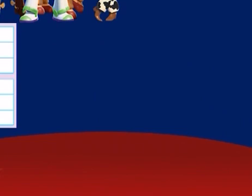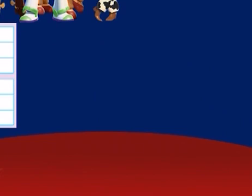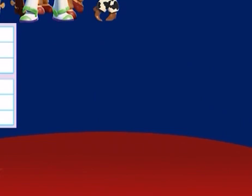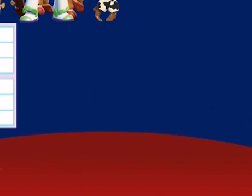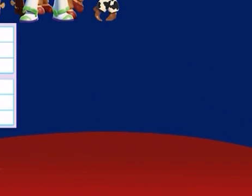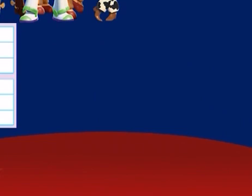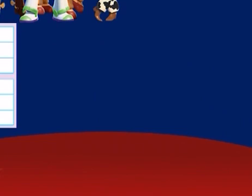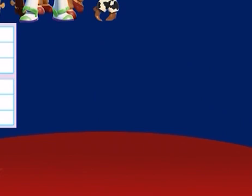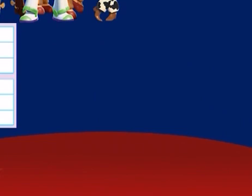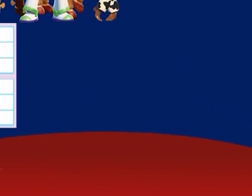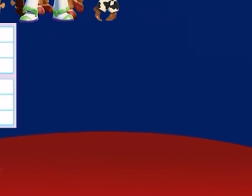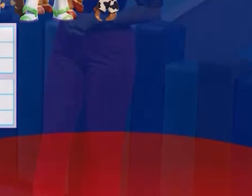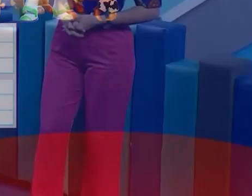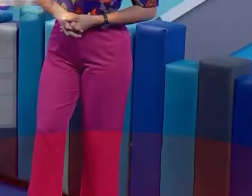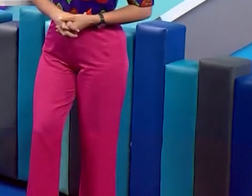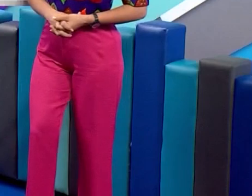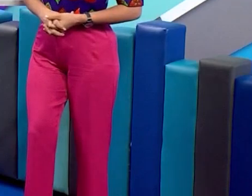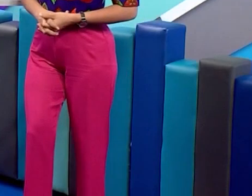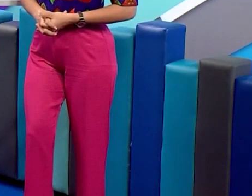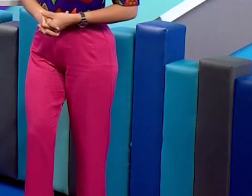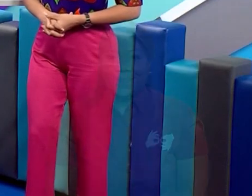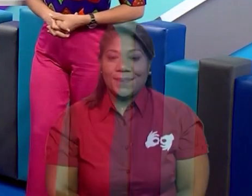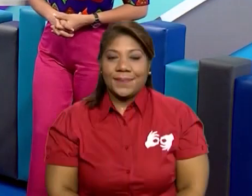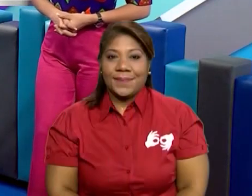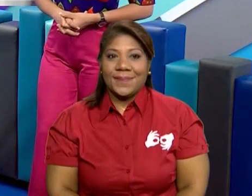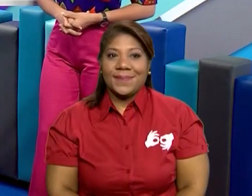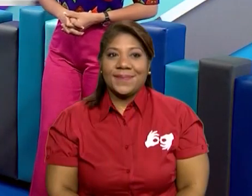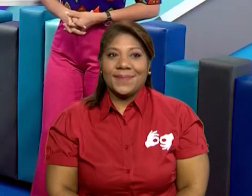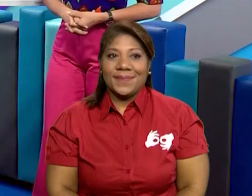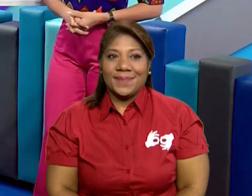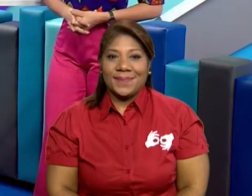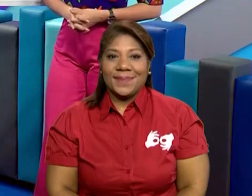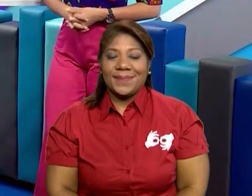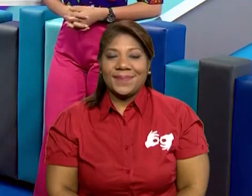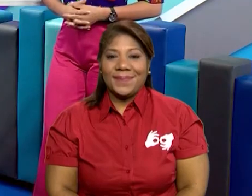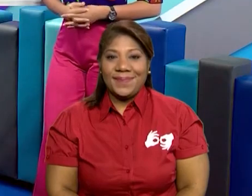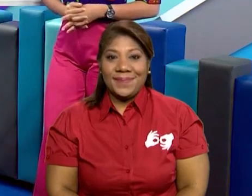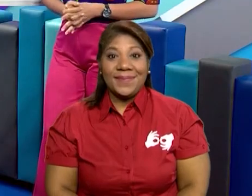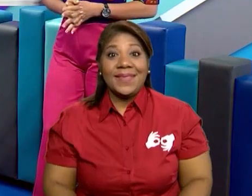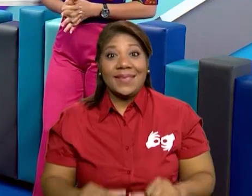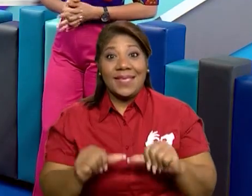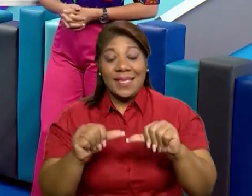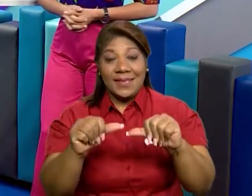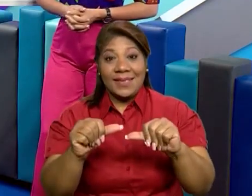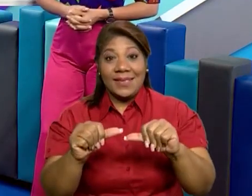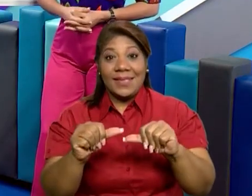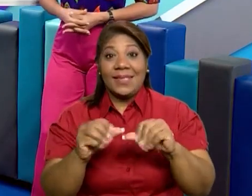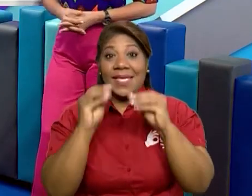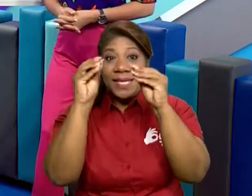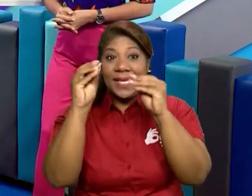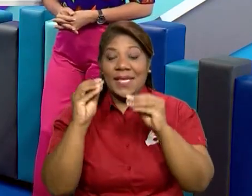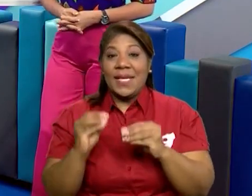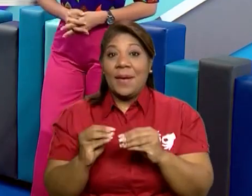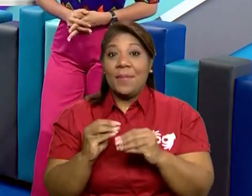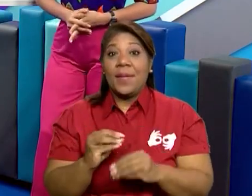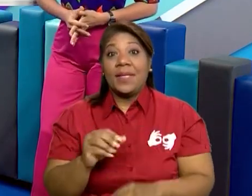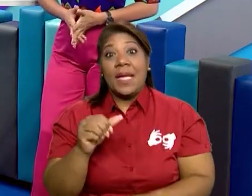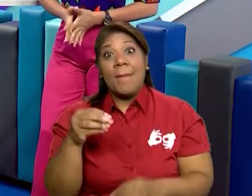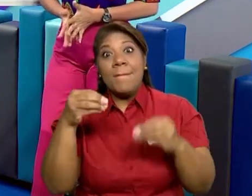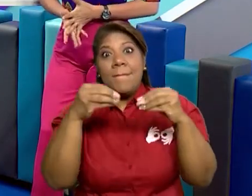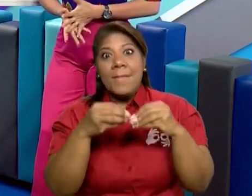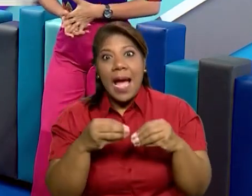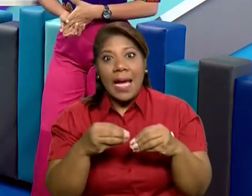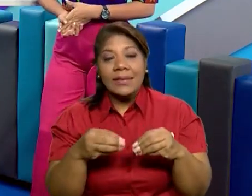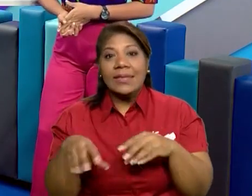le tomen esa fotito para que la puedan tener. Y nosotros entonces vamos a continuar acá con la siguiente actividad.